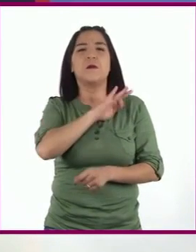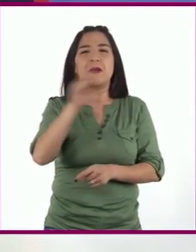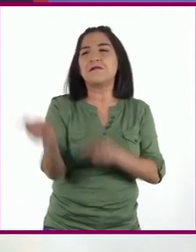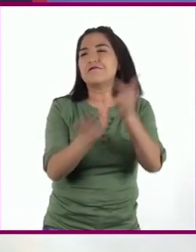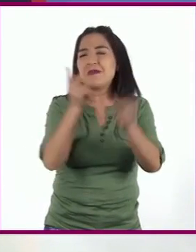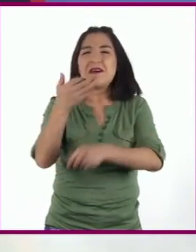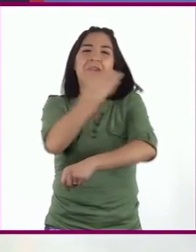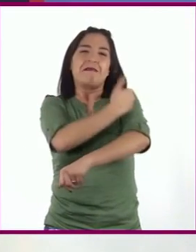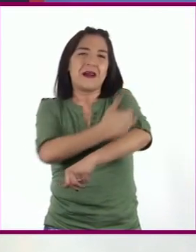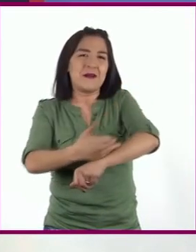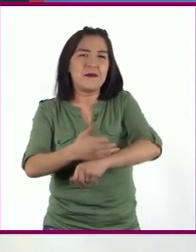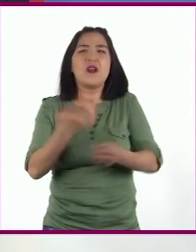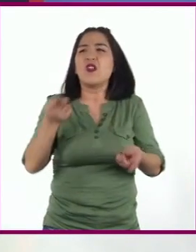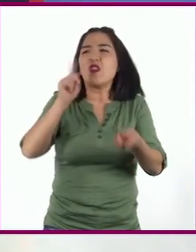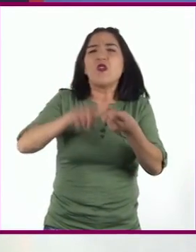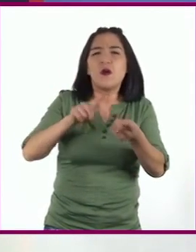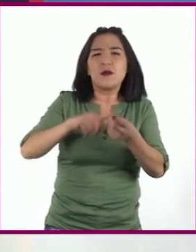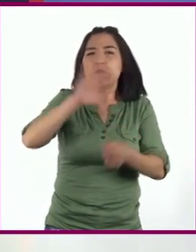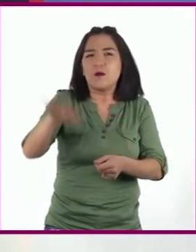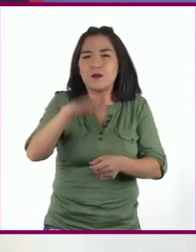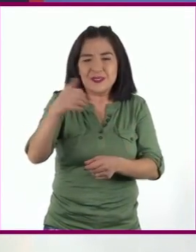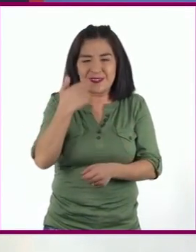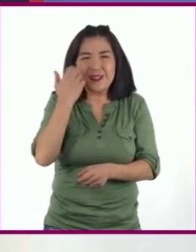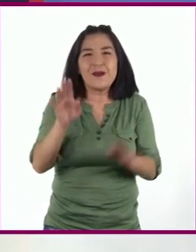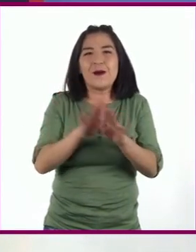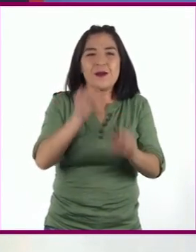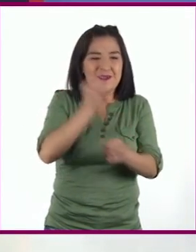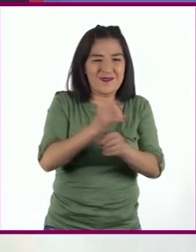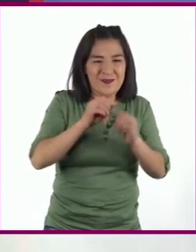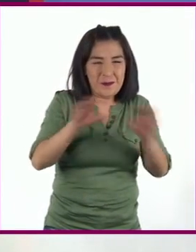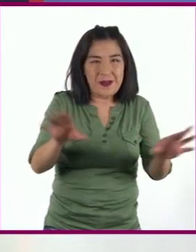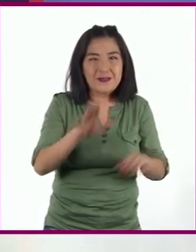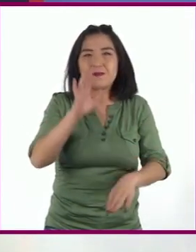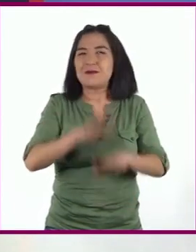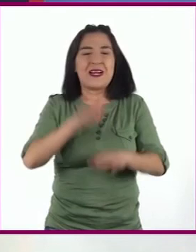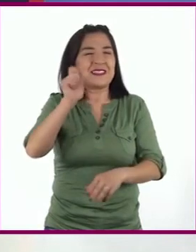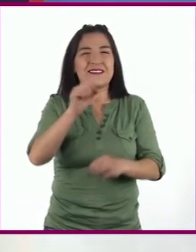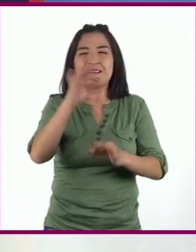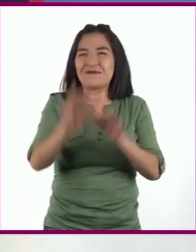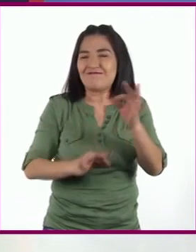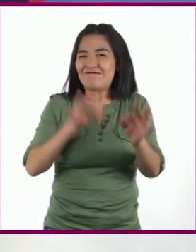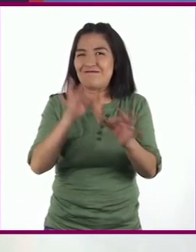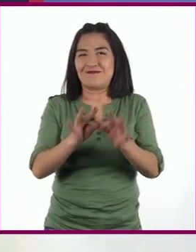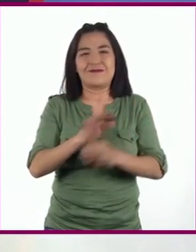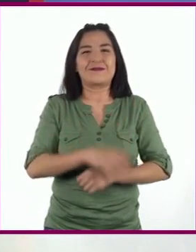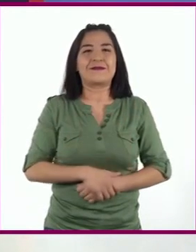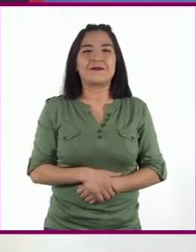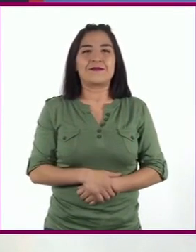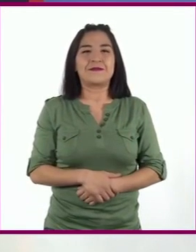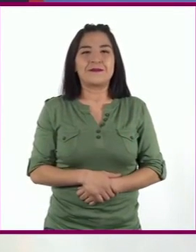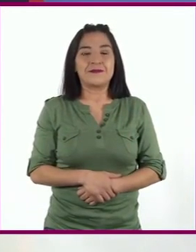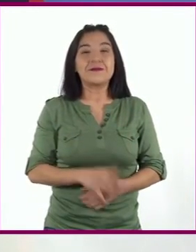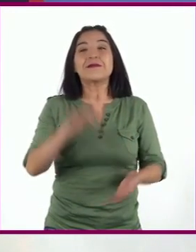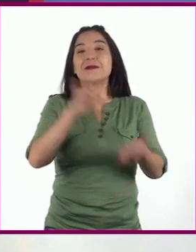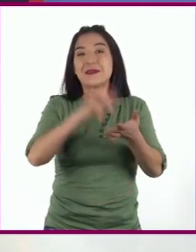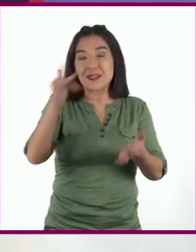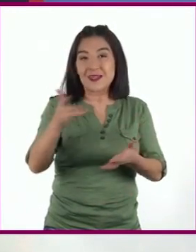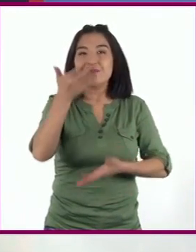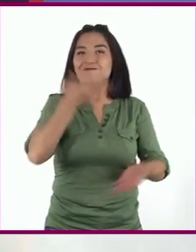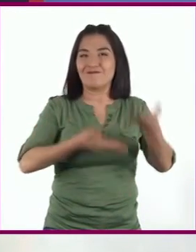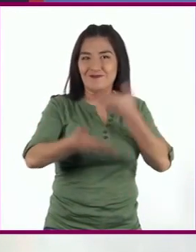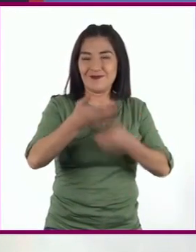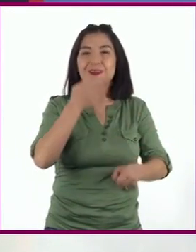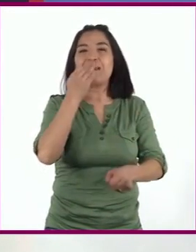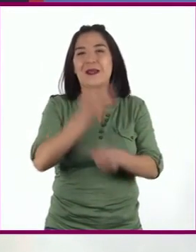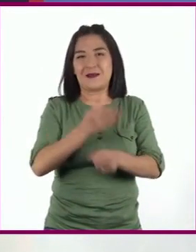familiares ¿Dónde buscan cuando quieren tener una definición lo más precisa posible? Gracias por compartir